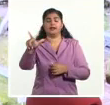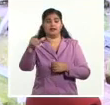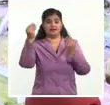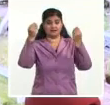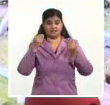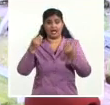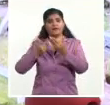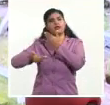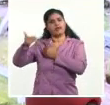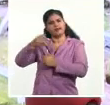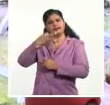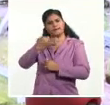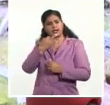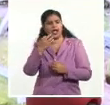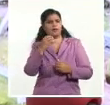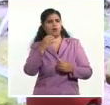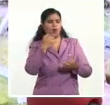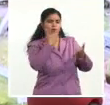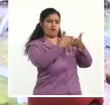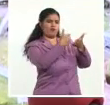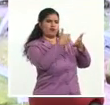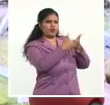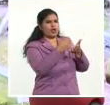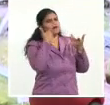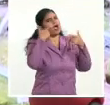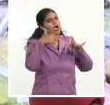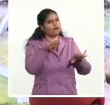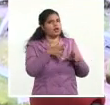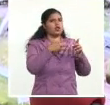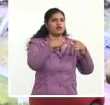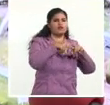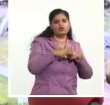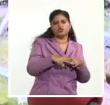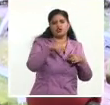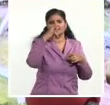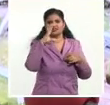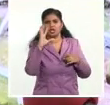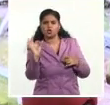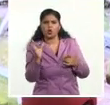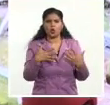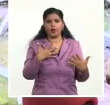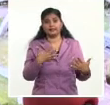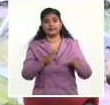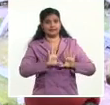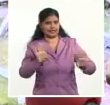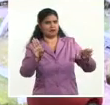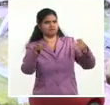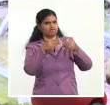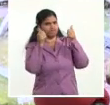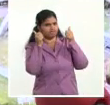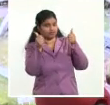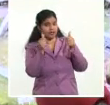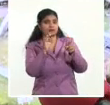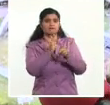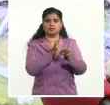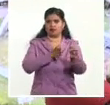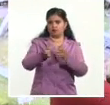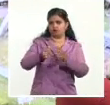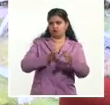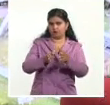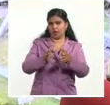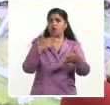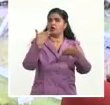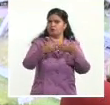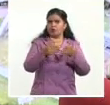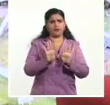y terminó satisfactoriamente todo el cúmulo de pruebas que tenía que hacer desde el punto de vista eléctrico